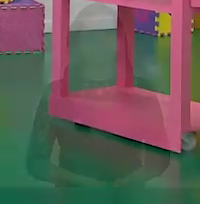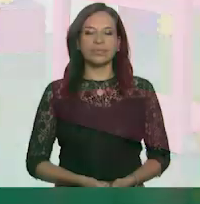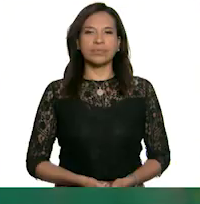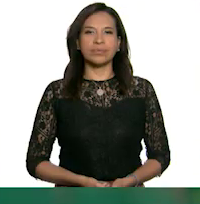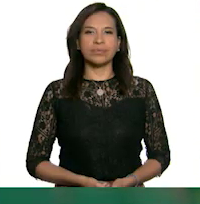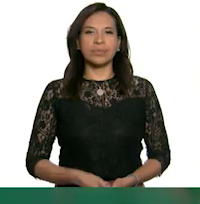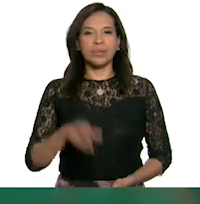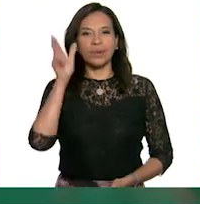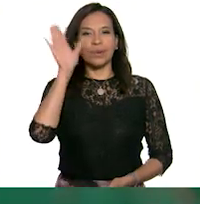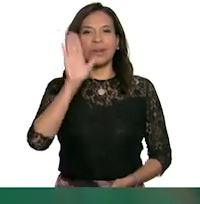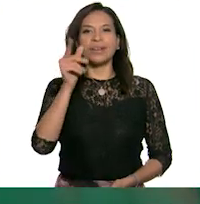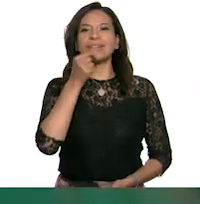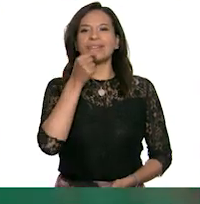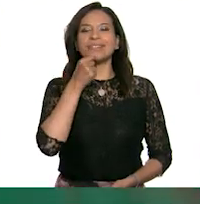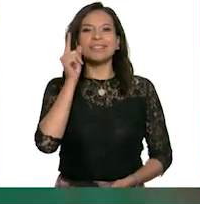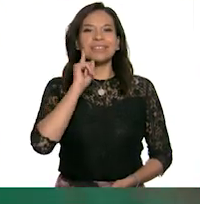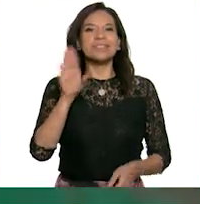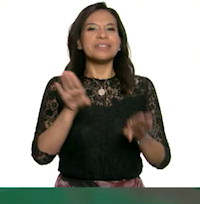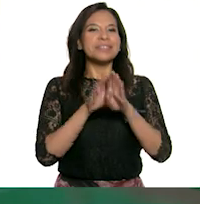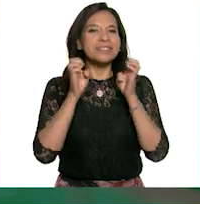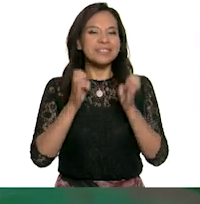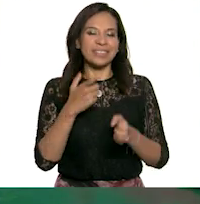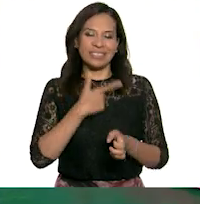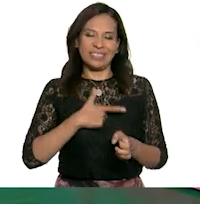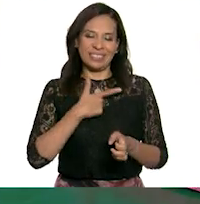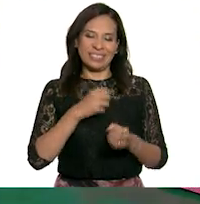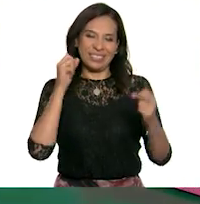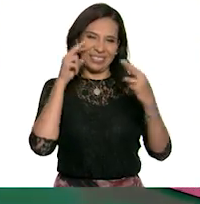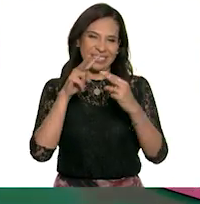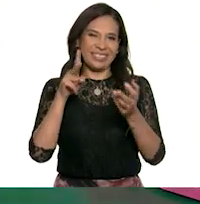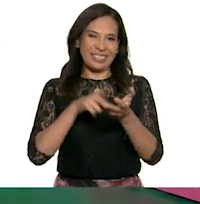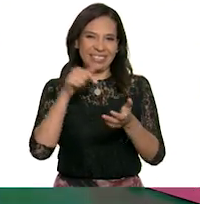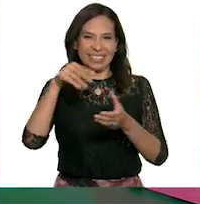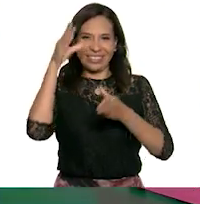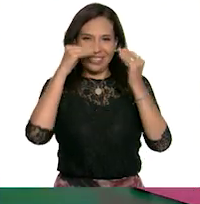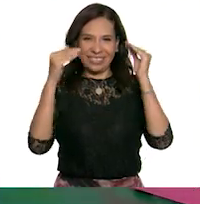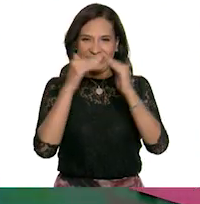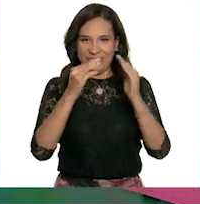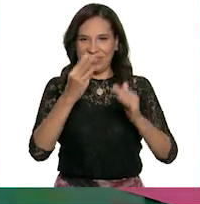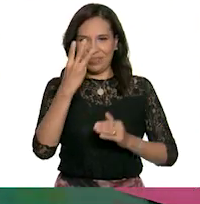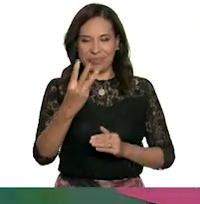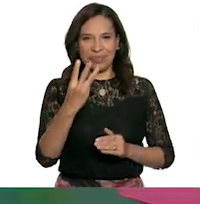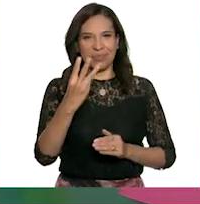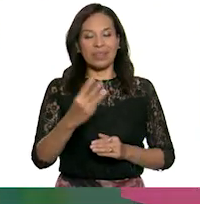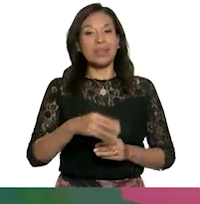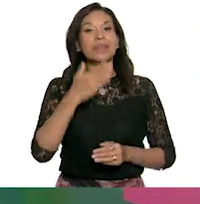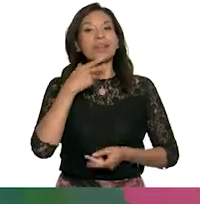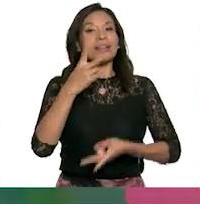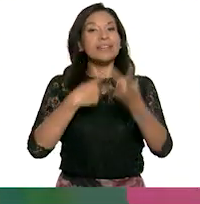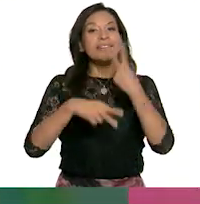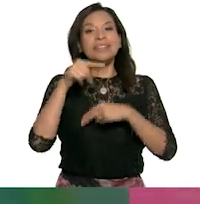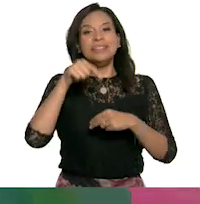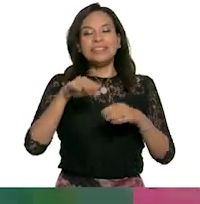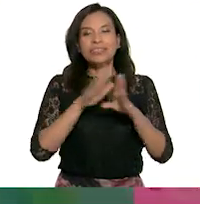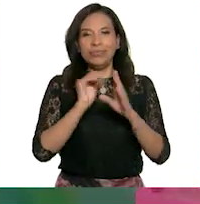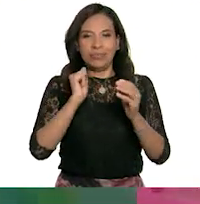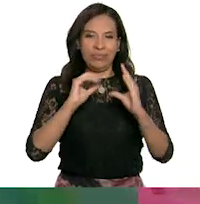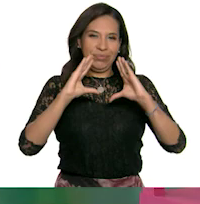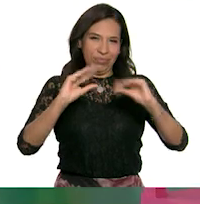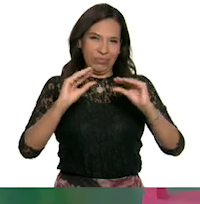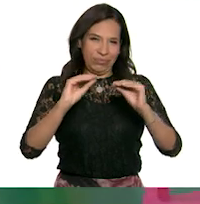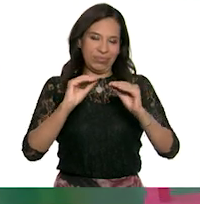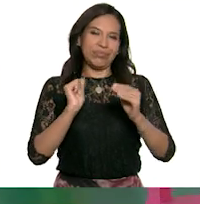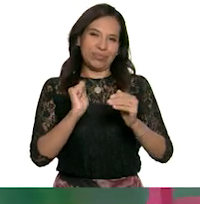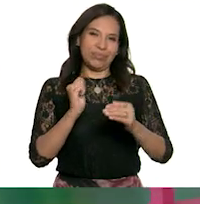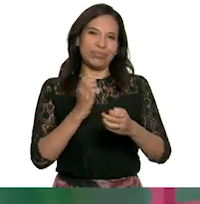¿Qué tal, niñas y niños? ¿Cómo les va? Qué gusto verlas y verlos aquí en Aprenden Casa 3. Bienvenidos a este espacio que